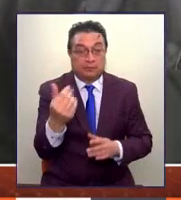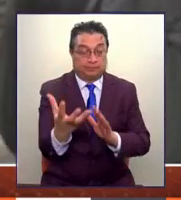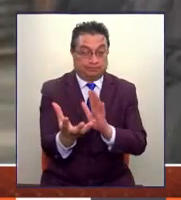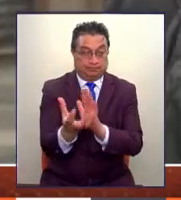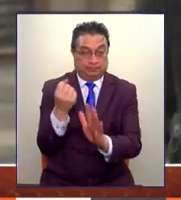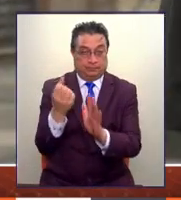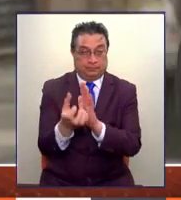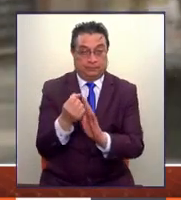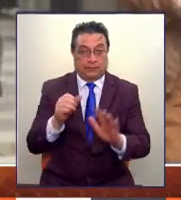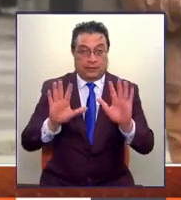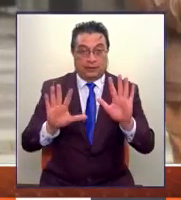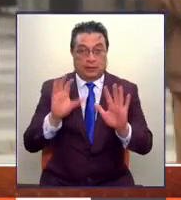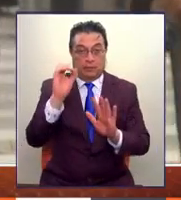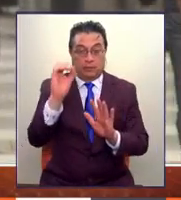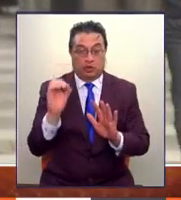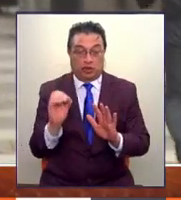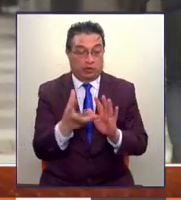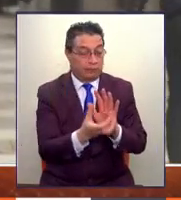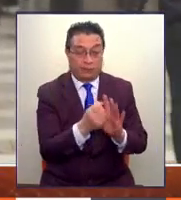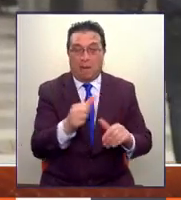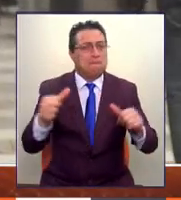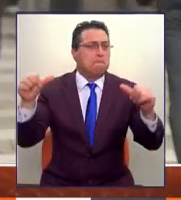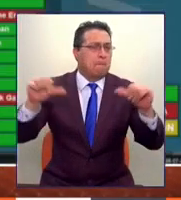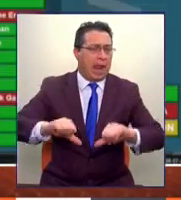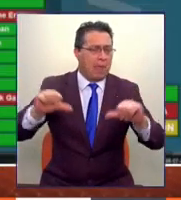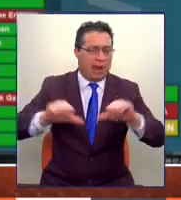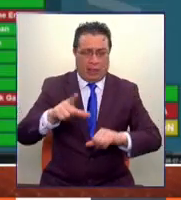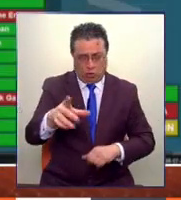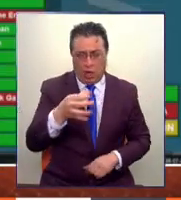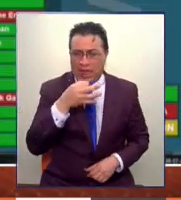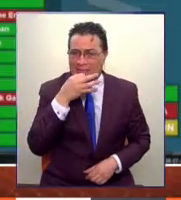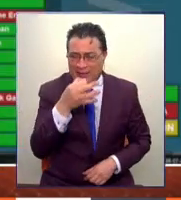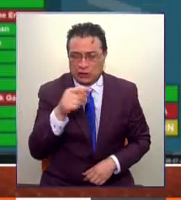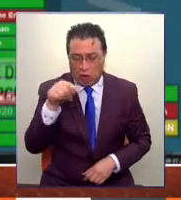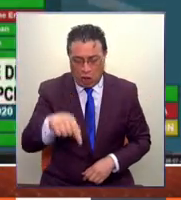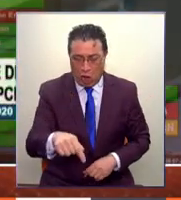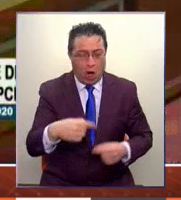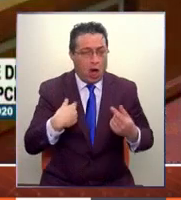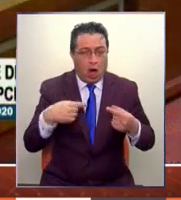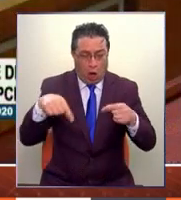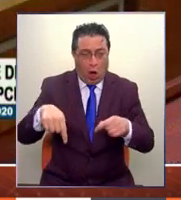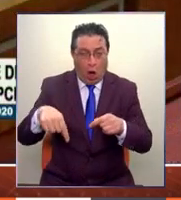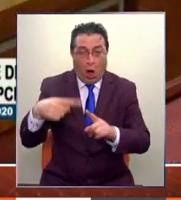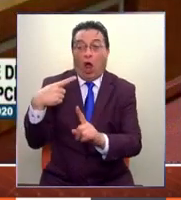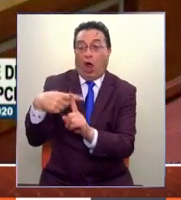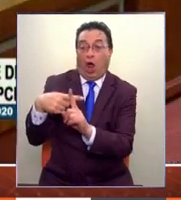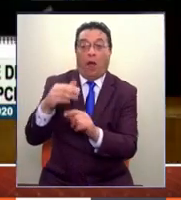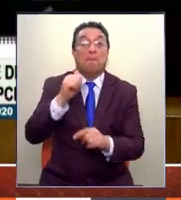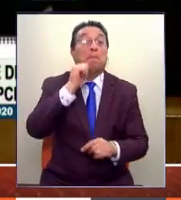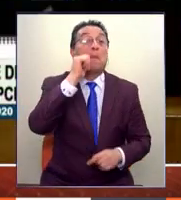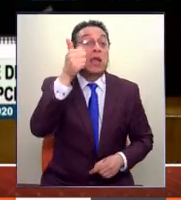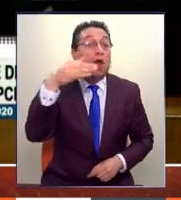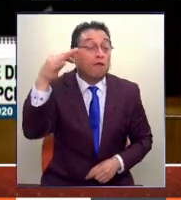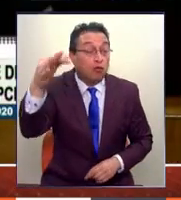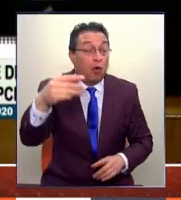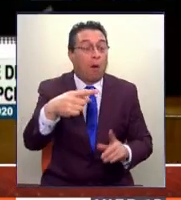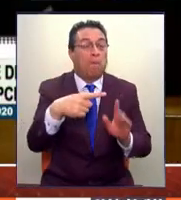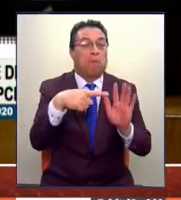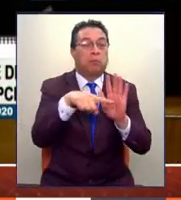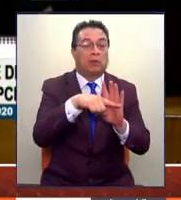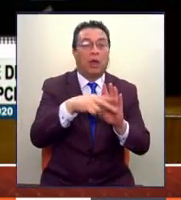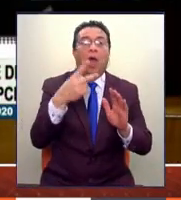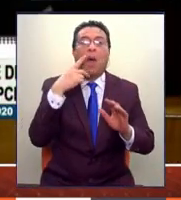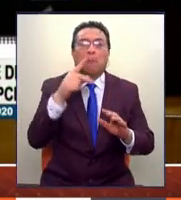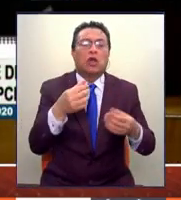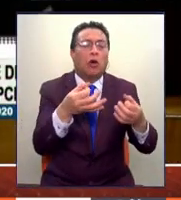% de los fondos es una mala idea, lo vuelve a decir hoy día en noche, que es pan para hoy y hambre para mañana. Pero cuando se hace el ejercicio de ver cuánto disminuiría